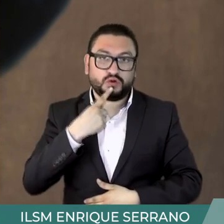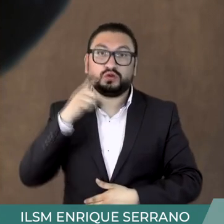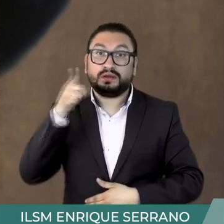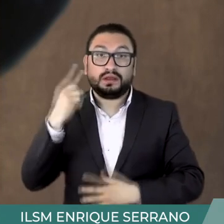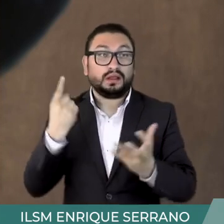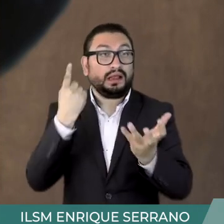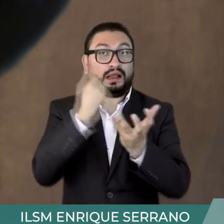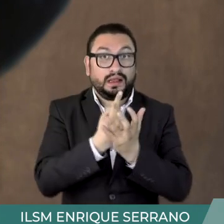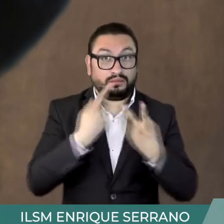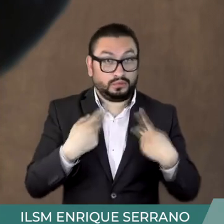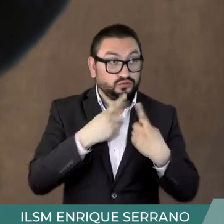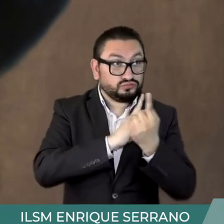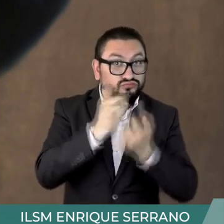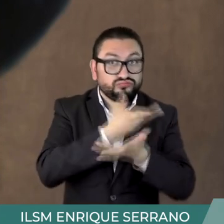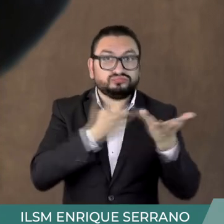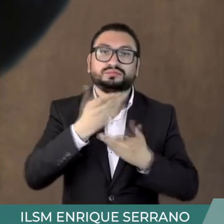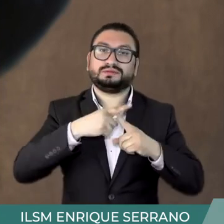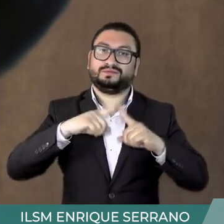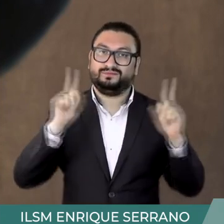relacionara de forma distinta con el mundo.